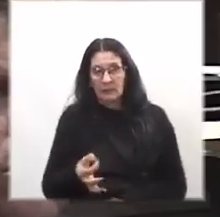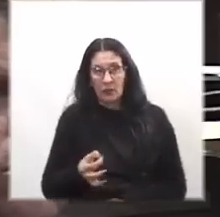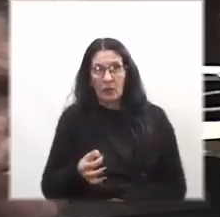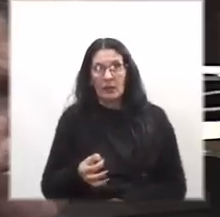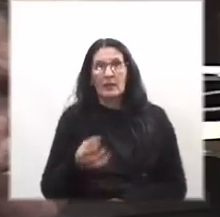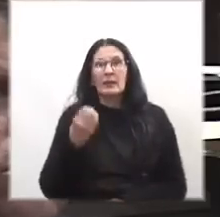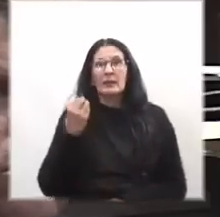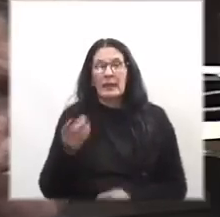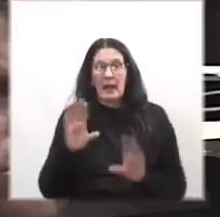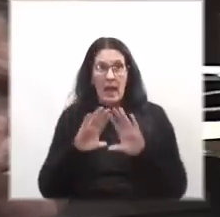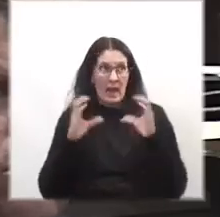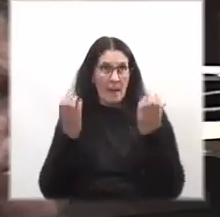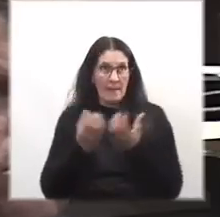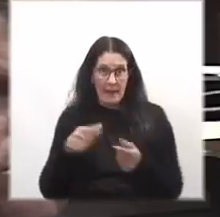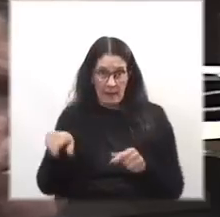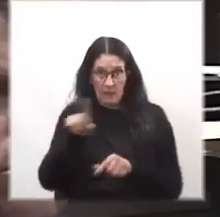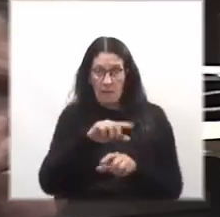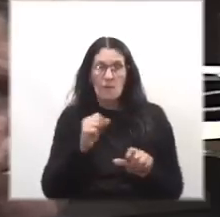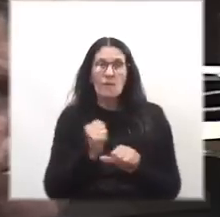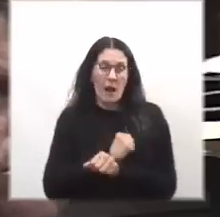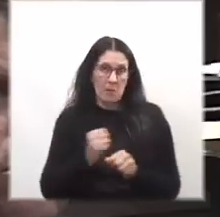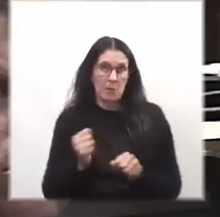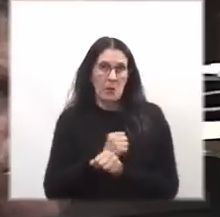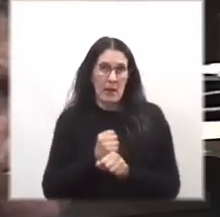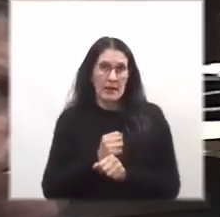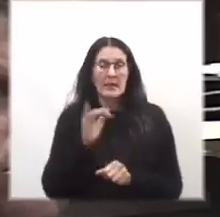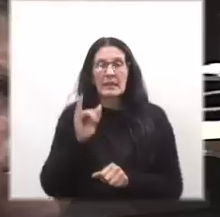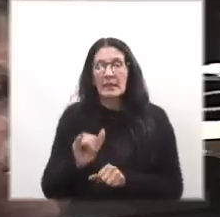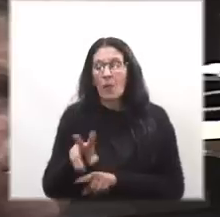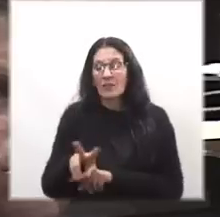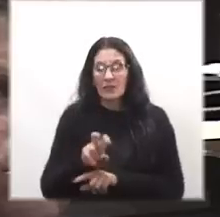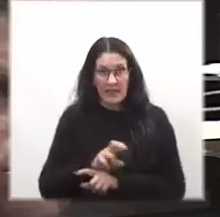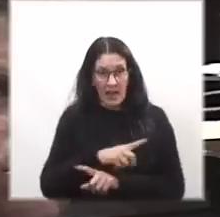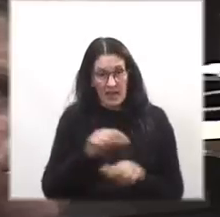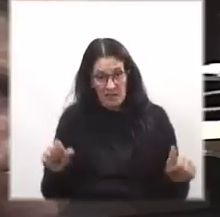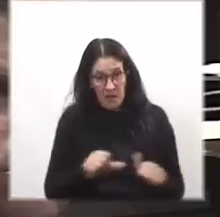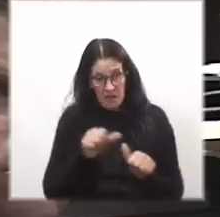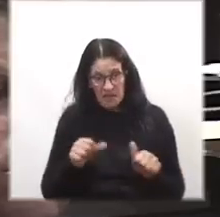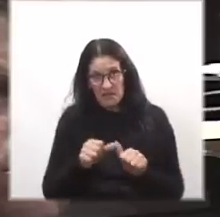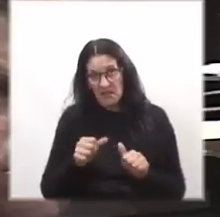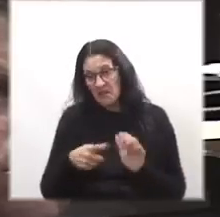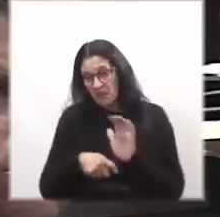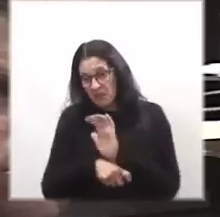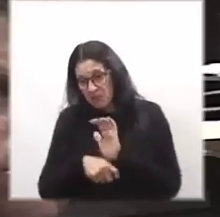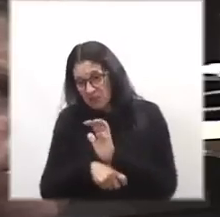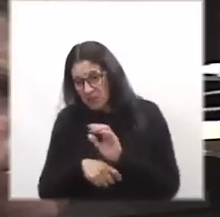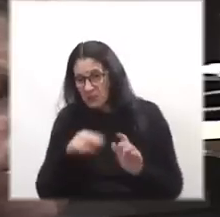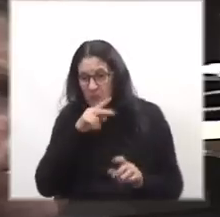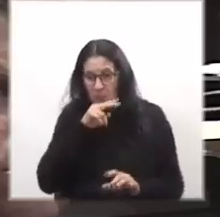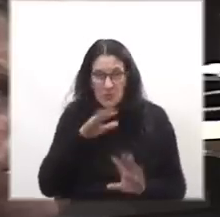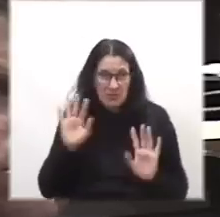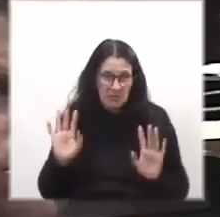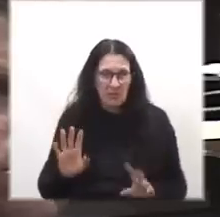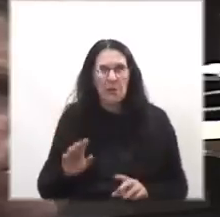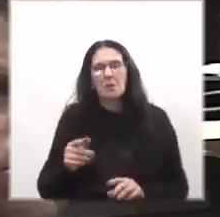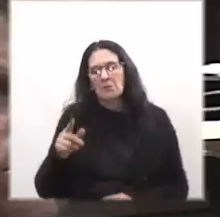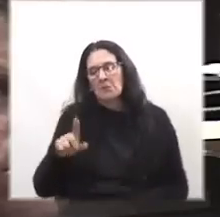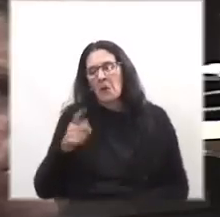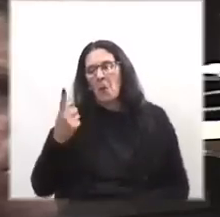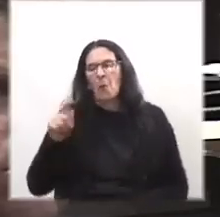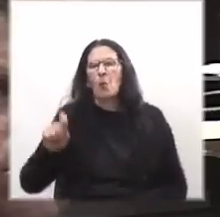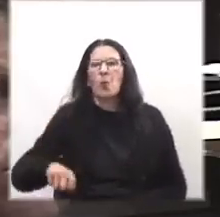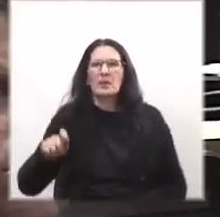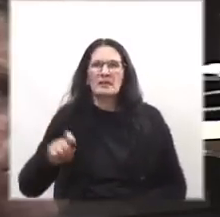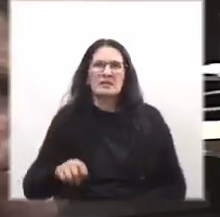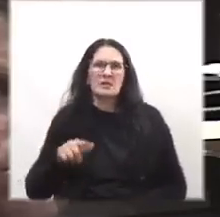la cámara va a aprobar y bueno cuando el fiscal siga haciendo eso y los extorsionen según su vía va a haber un juicio y el